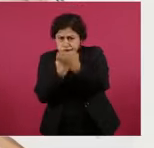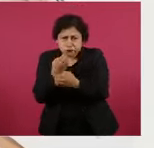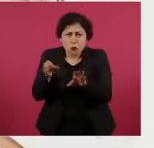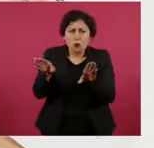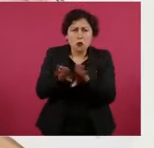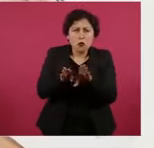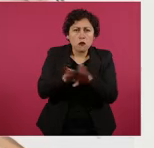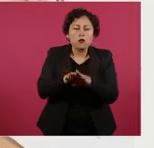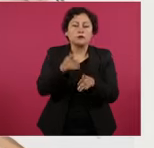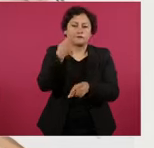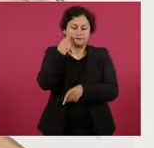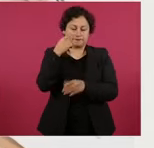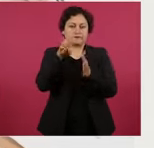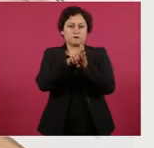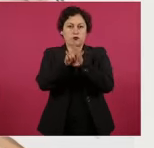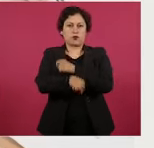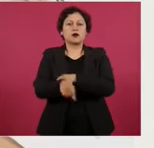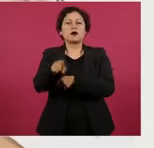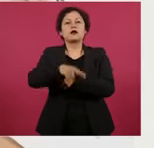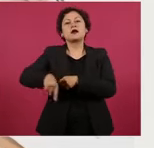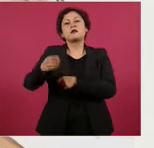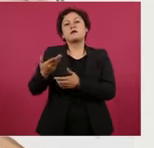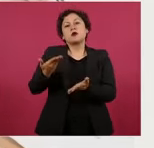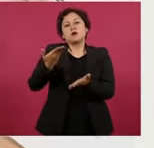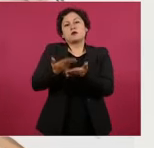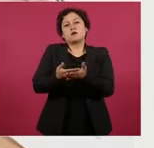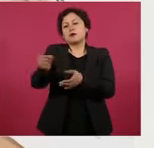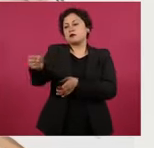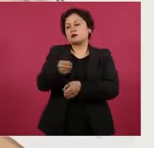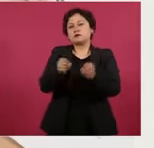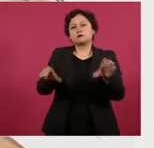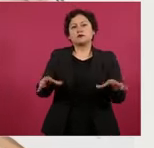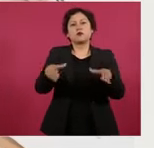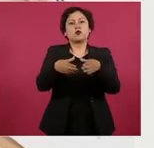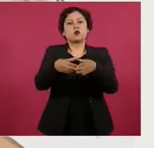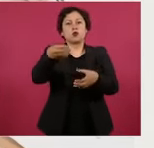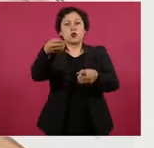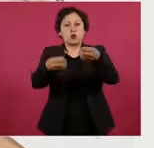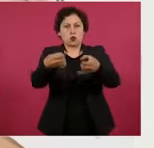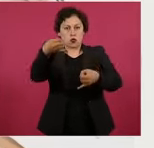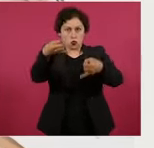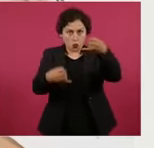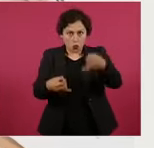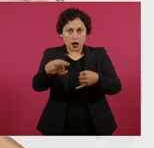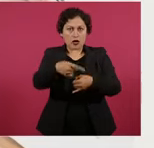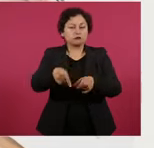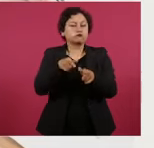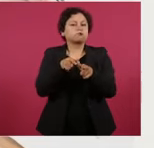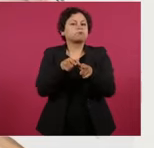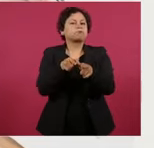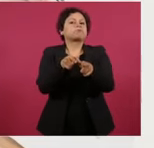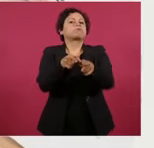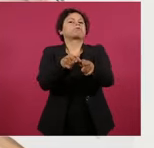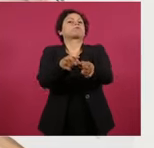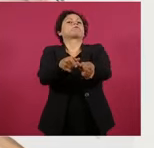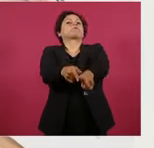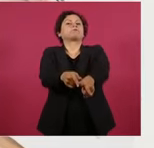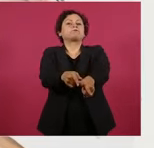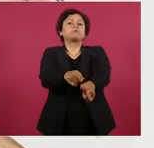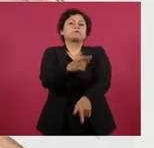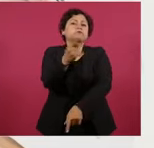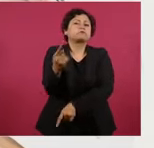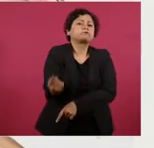ratificados, los jueces y magistrados son inamovibles hasta su jubilación o su muerte.